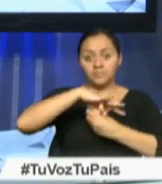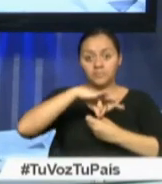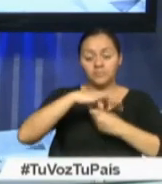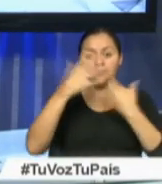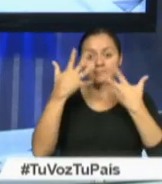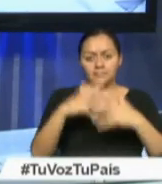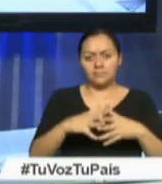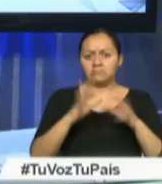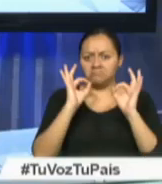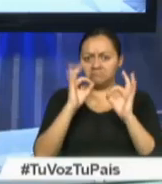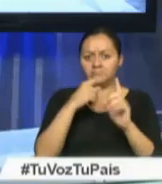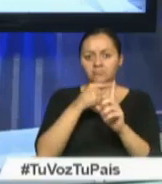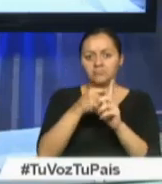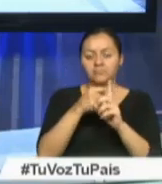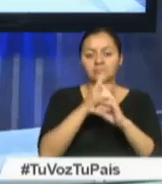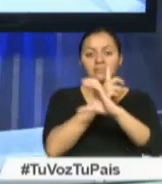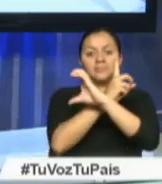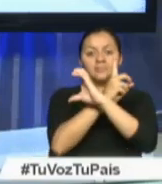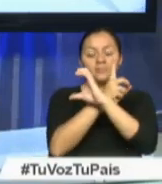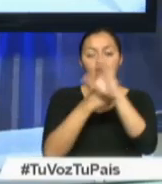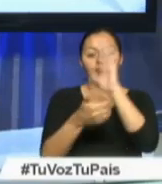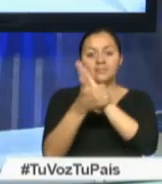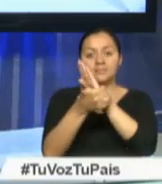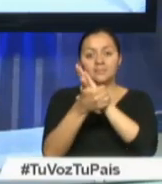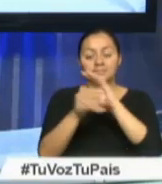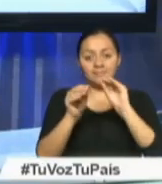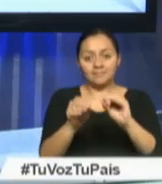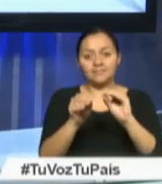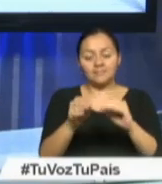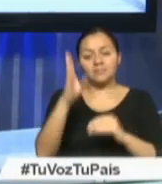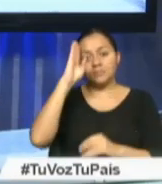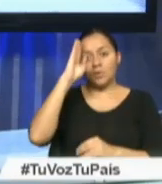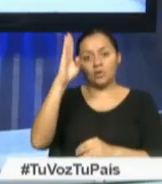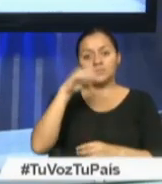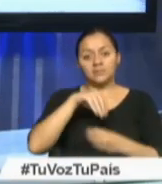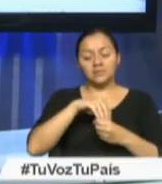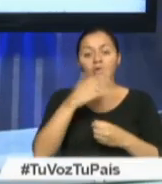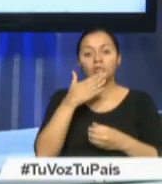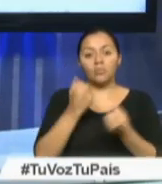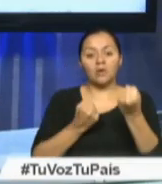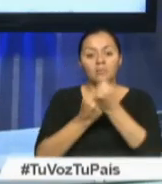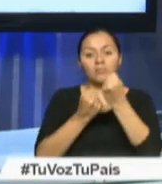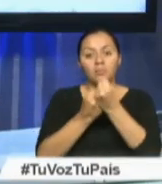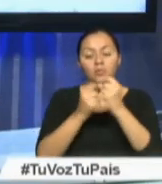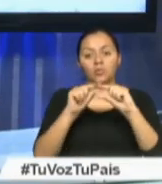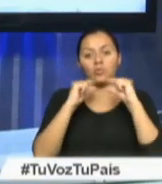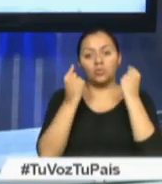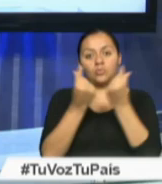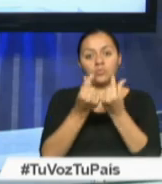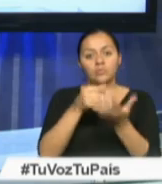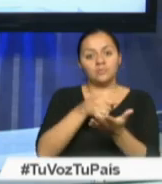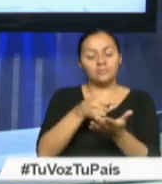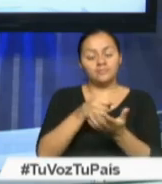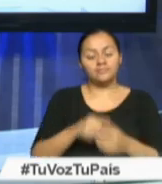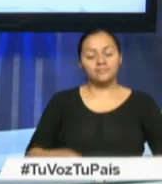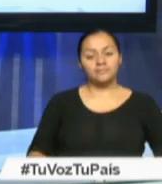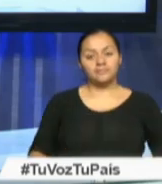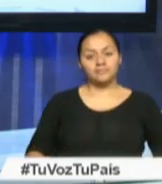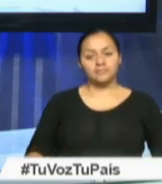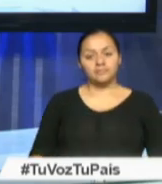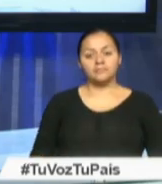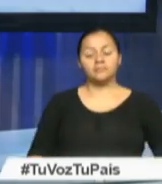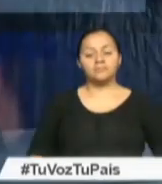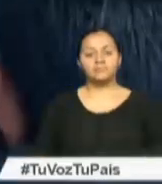manera óptima, el CONADIS capacita a miembros de la Policía Nacional para que brinden apoyo a este grupo poblacional prioritario.